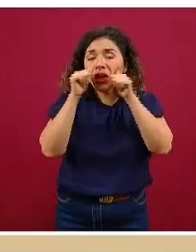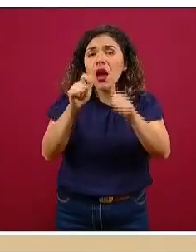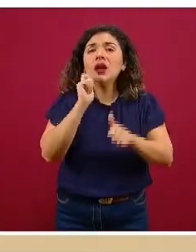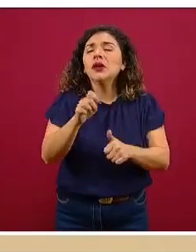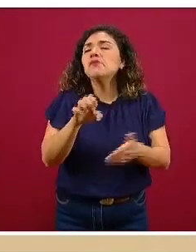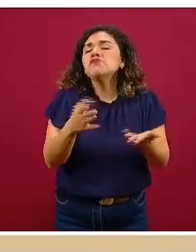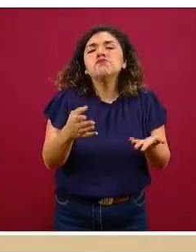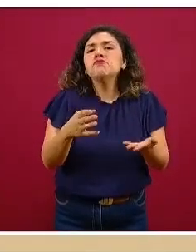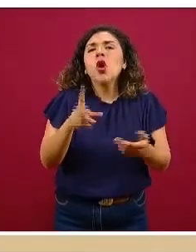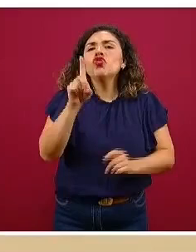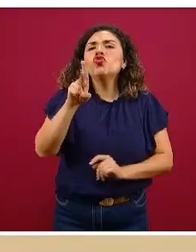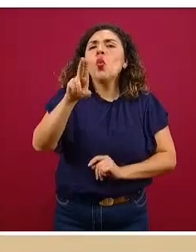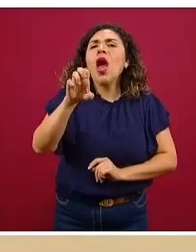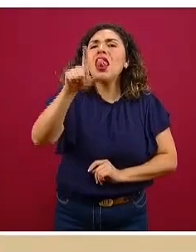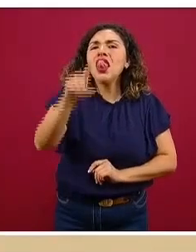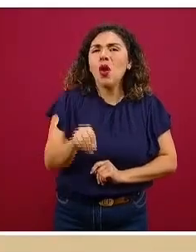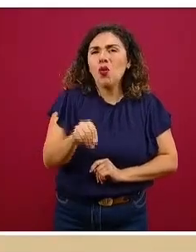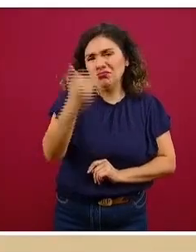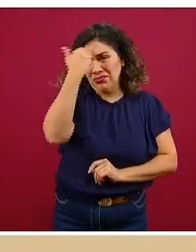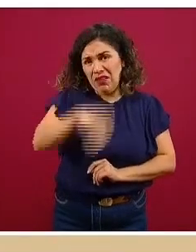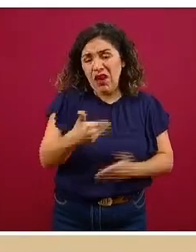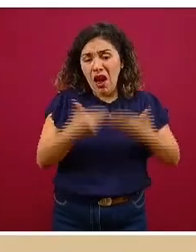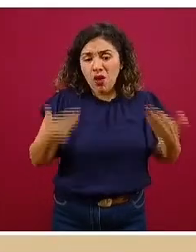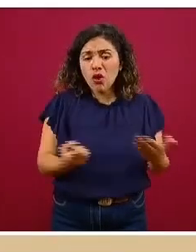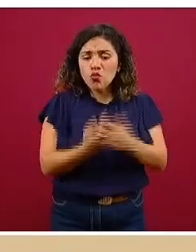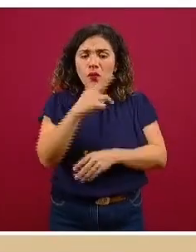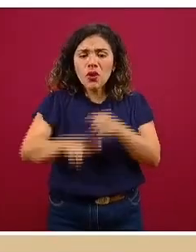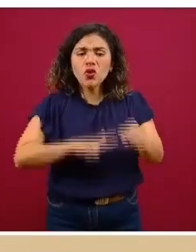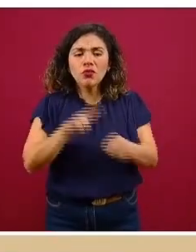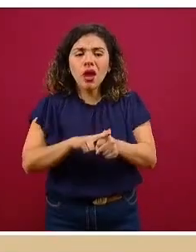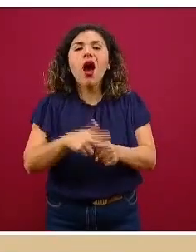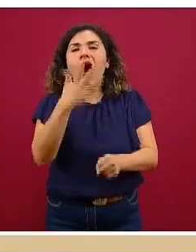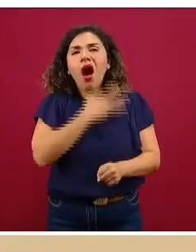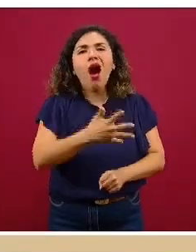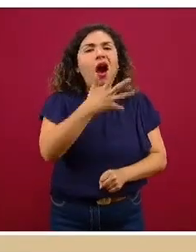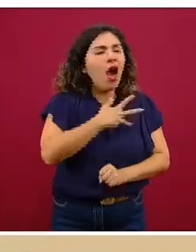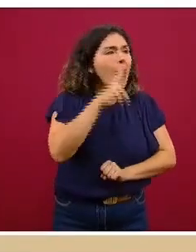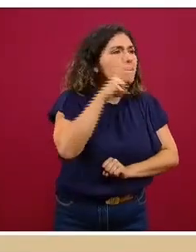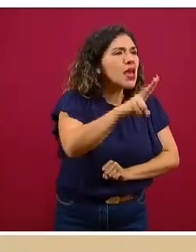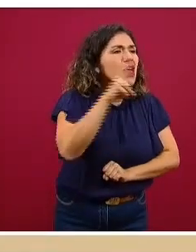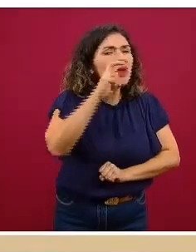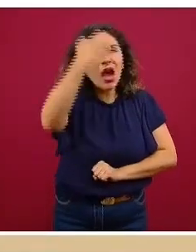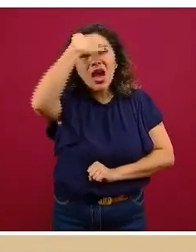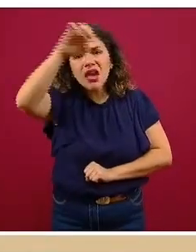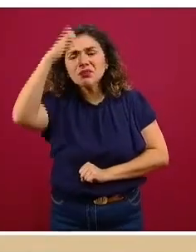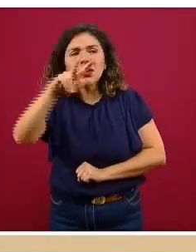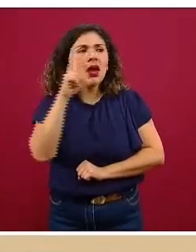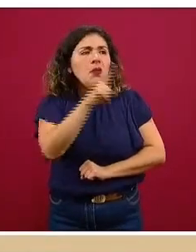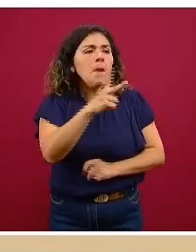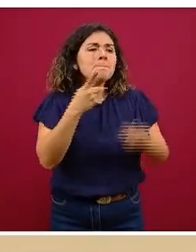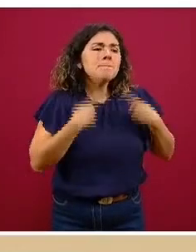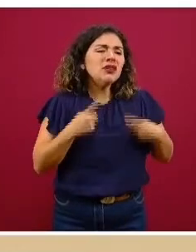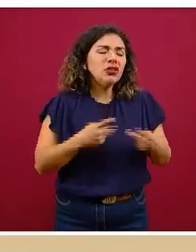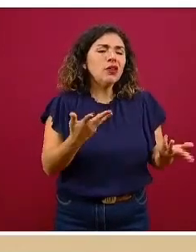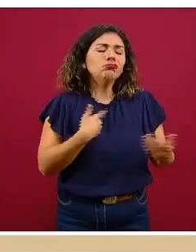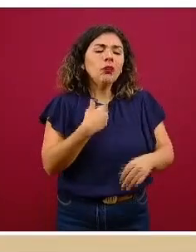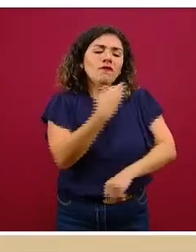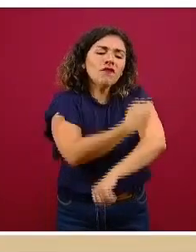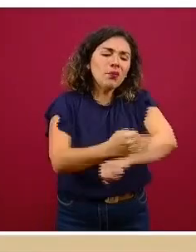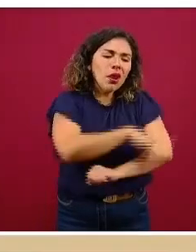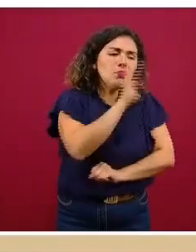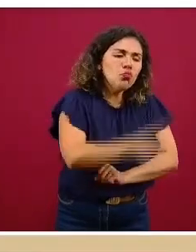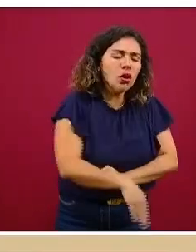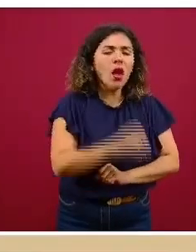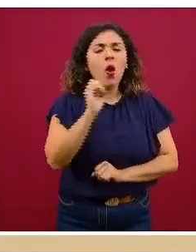el cual veamos que en esta nueva normalidad empezaremos a ver también experiencias de personas que perdieron algún familiar,